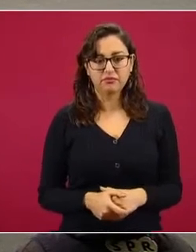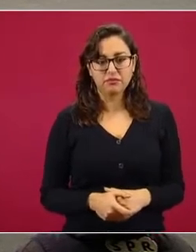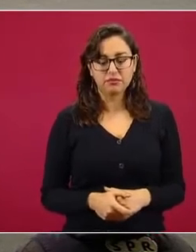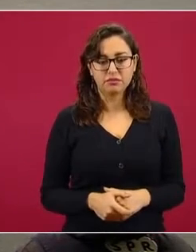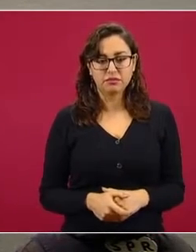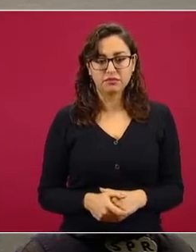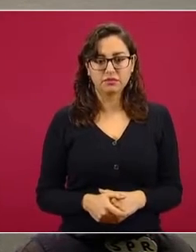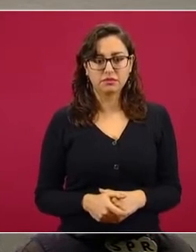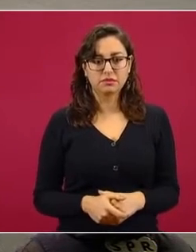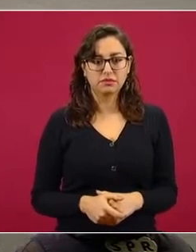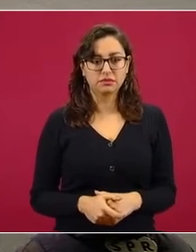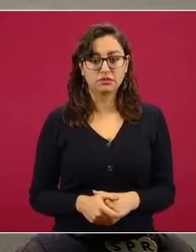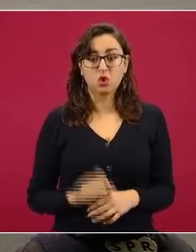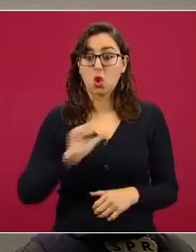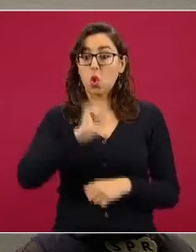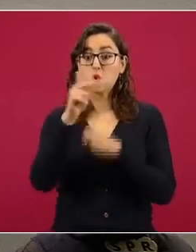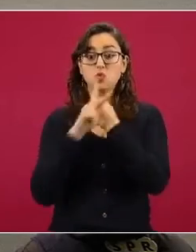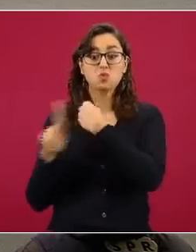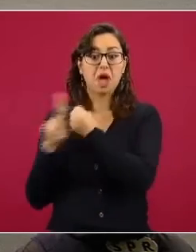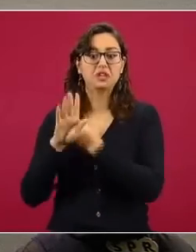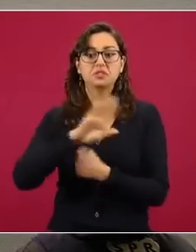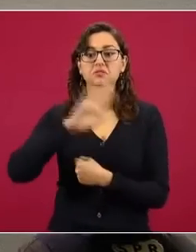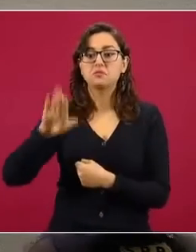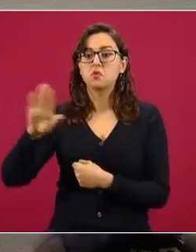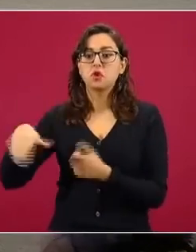han muerto más que en otros países